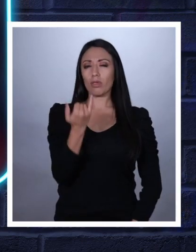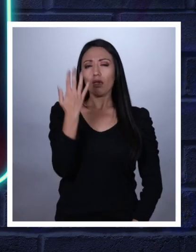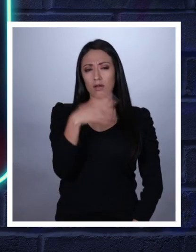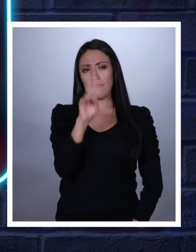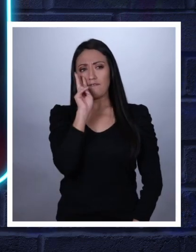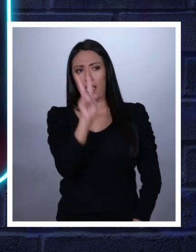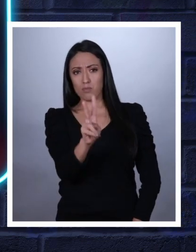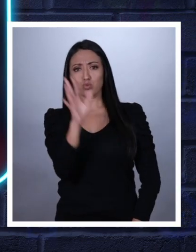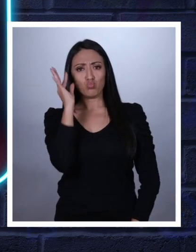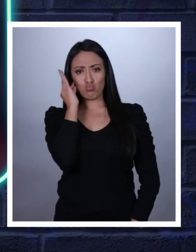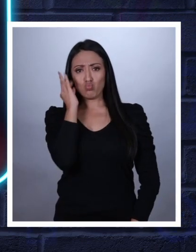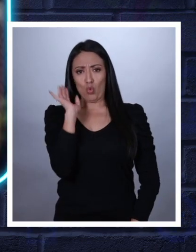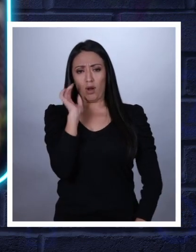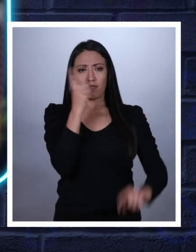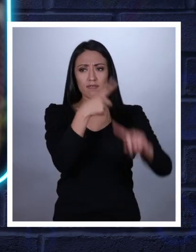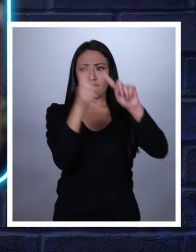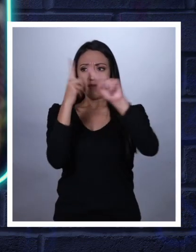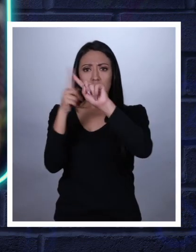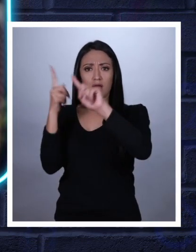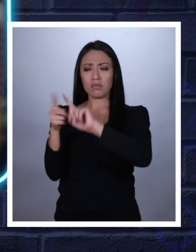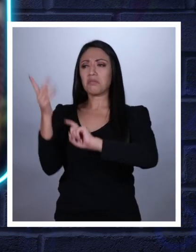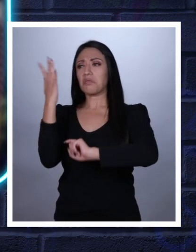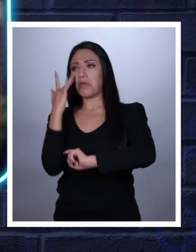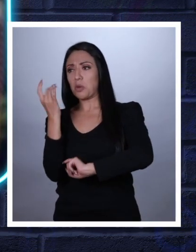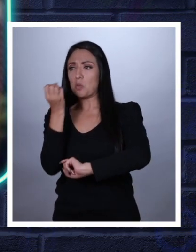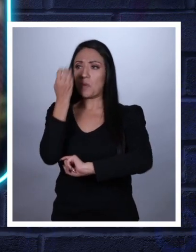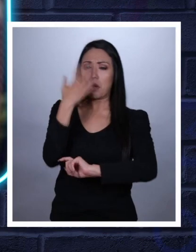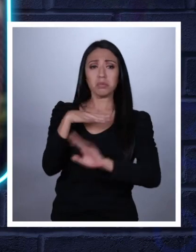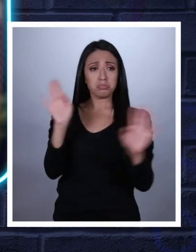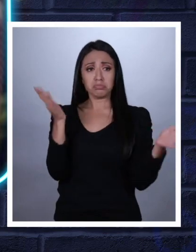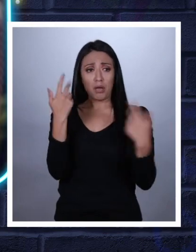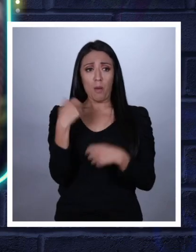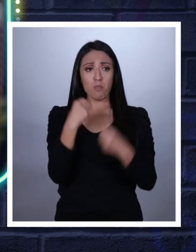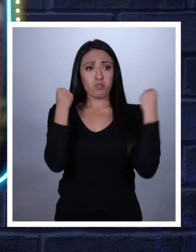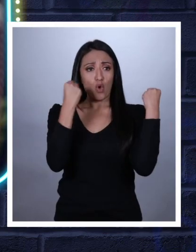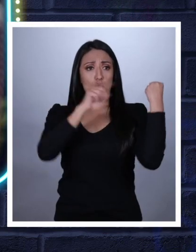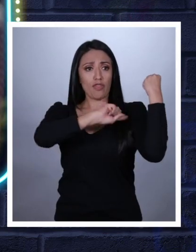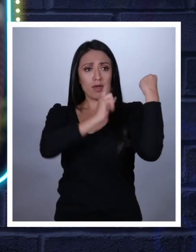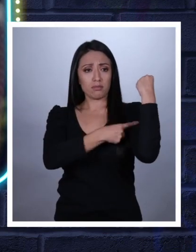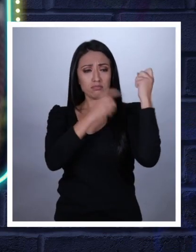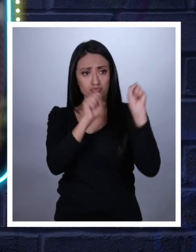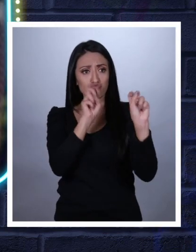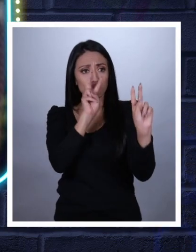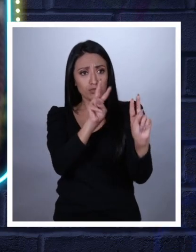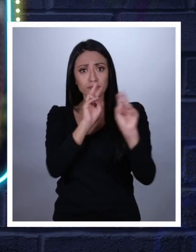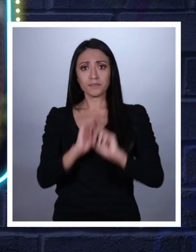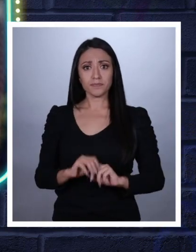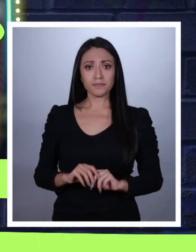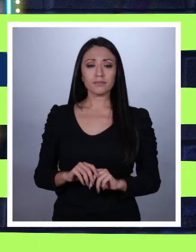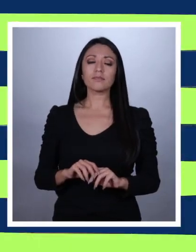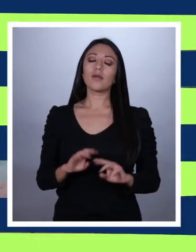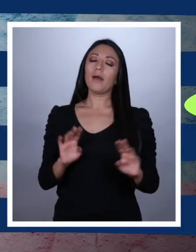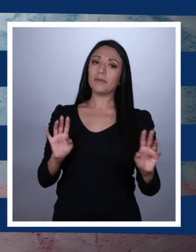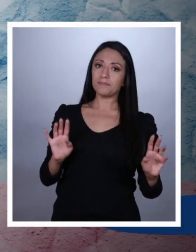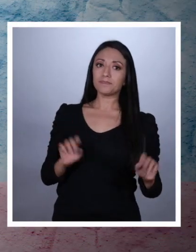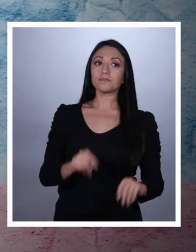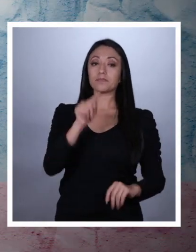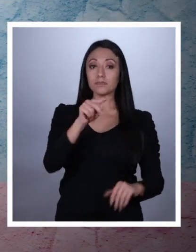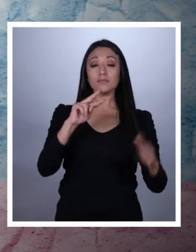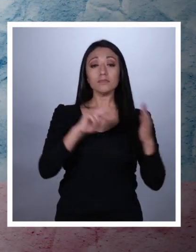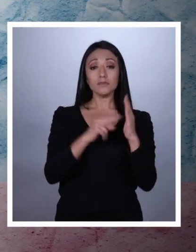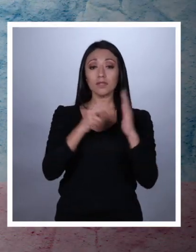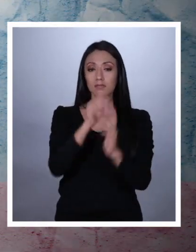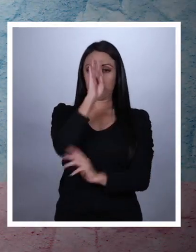ya hemos visto a mujeres y personas de distintos orígenes étnicos en posiciones de poder. Por supuesto que eso no es